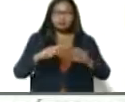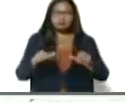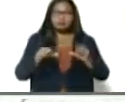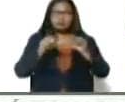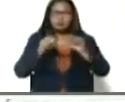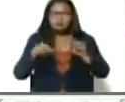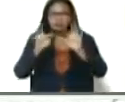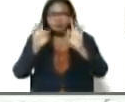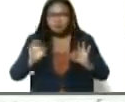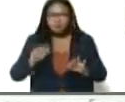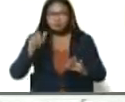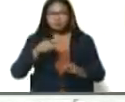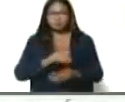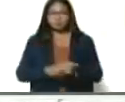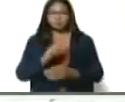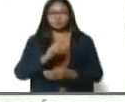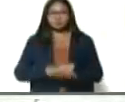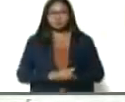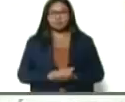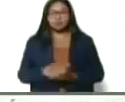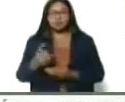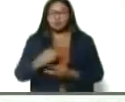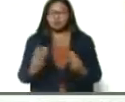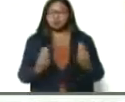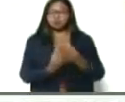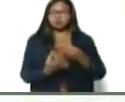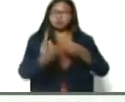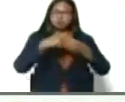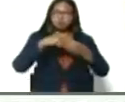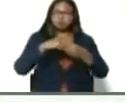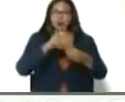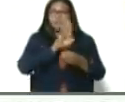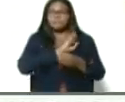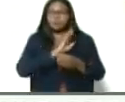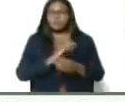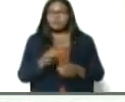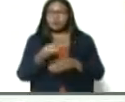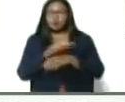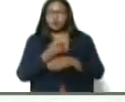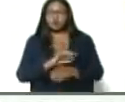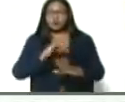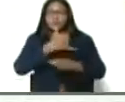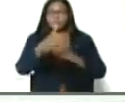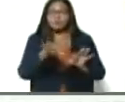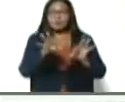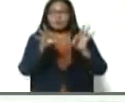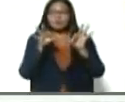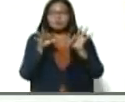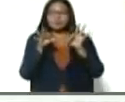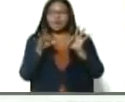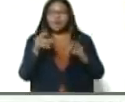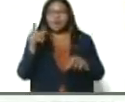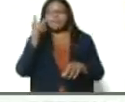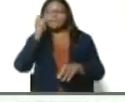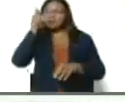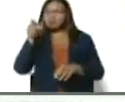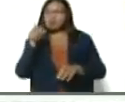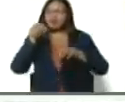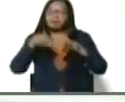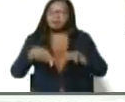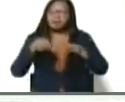las tierras regularizadas por parte del Estado. Está el Plan Especial de Conuqueros y Conuqueras.